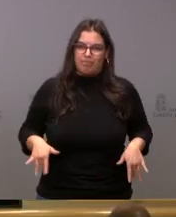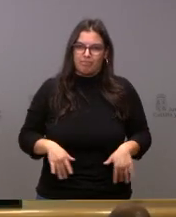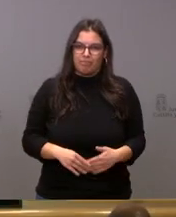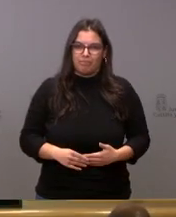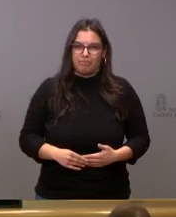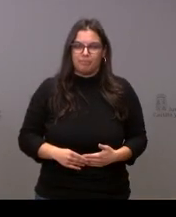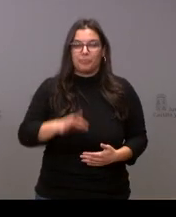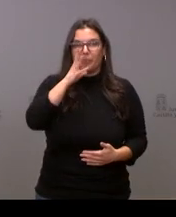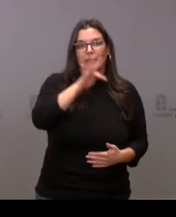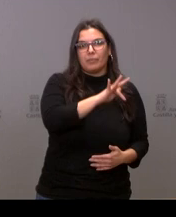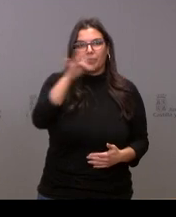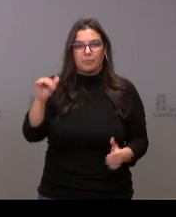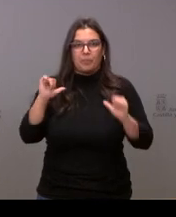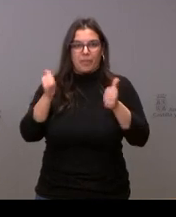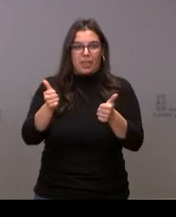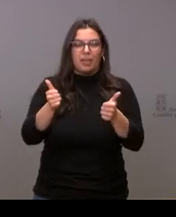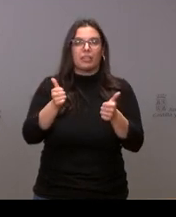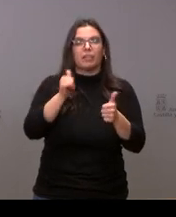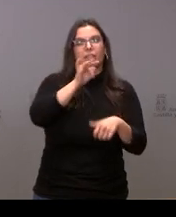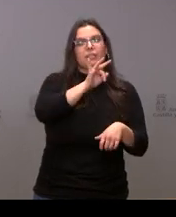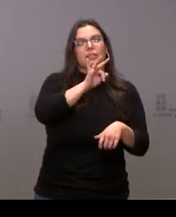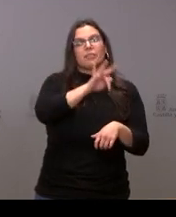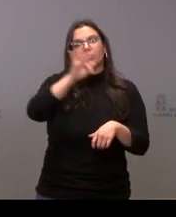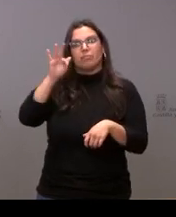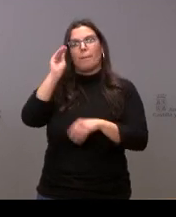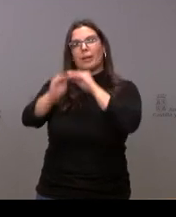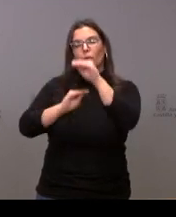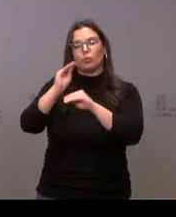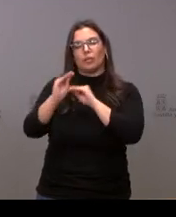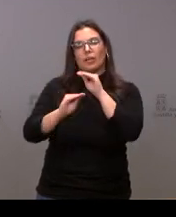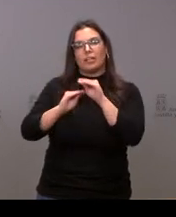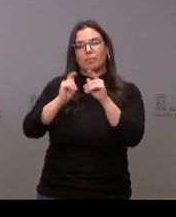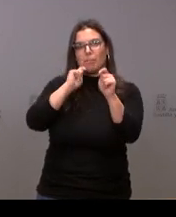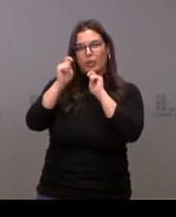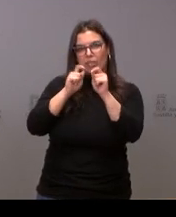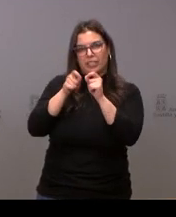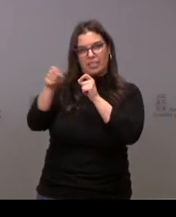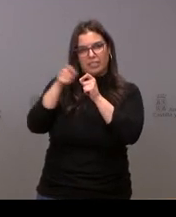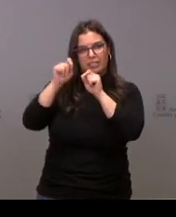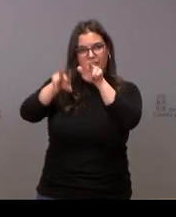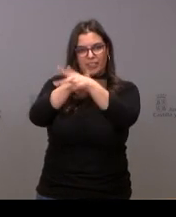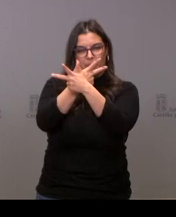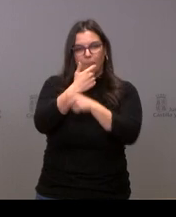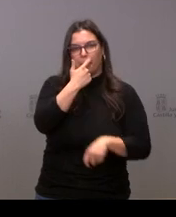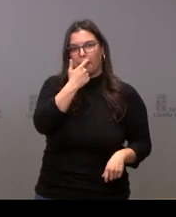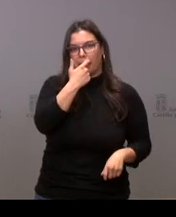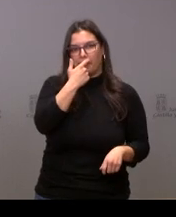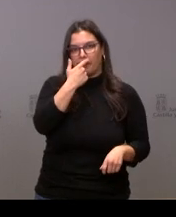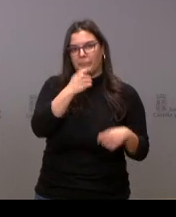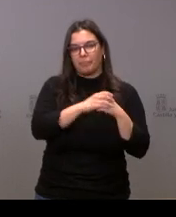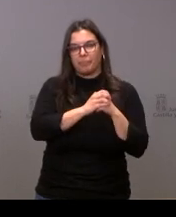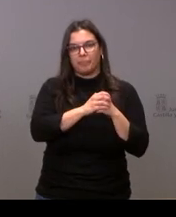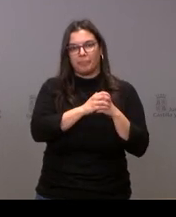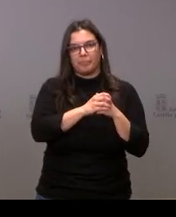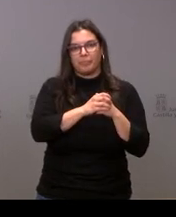Pues vamos a abrir como siempre un turno de preguntas con los periodistas que nos siguen por videoconferencia es el caso de